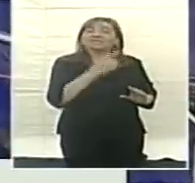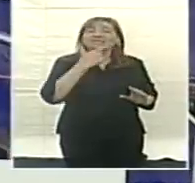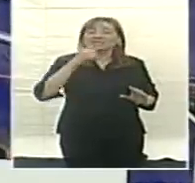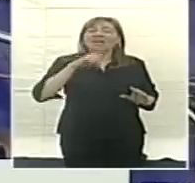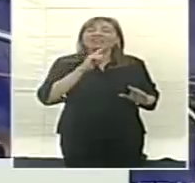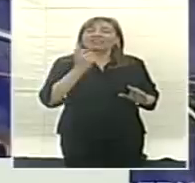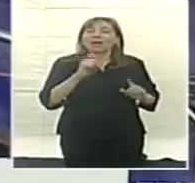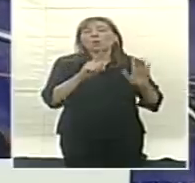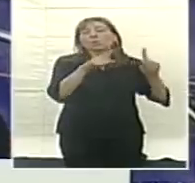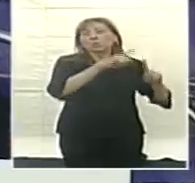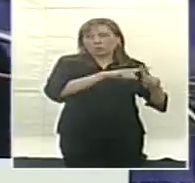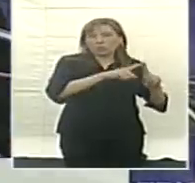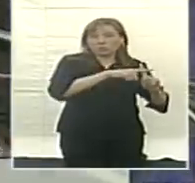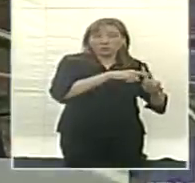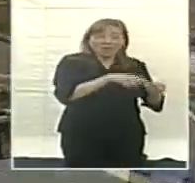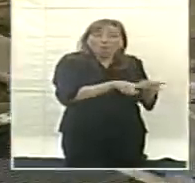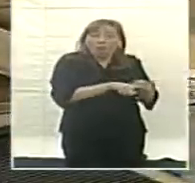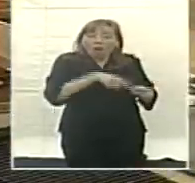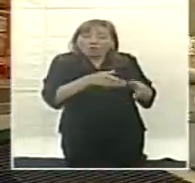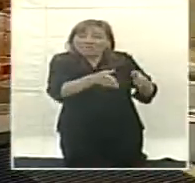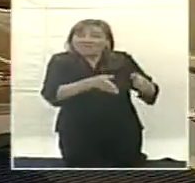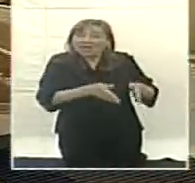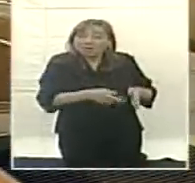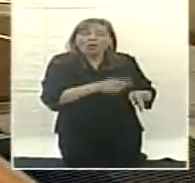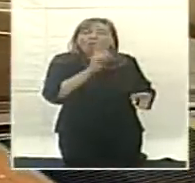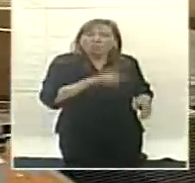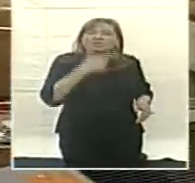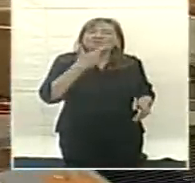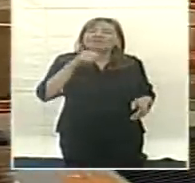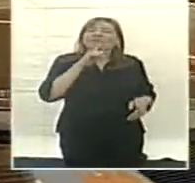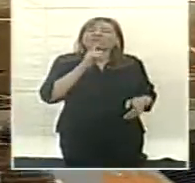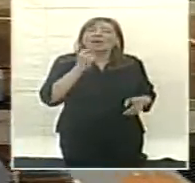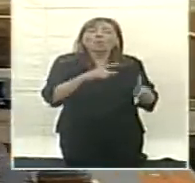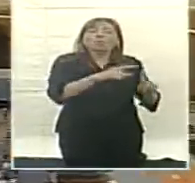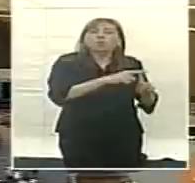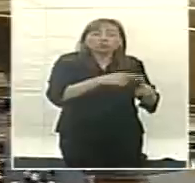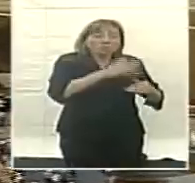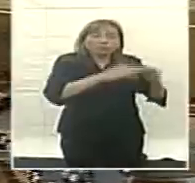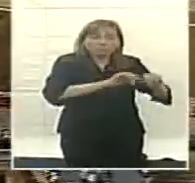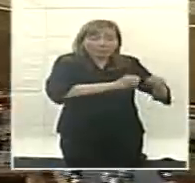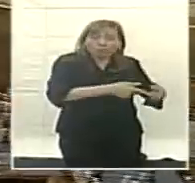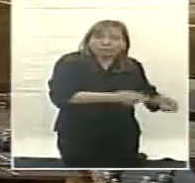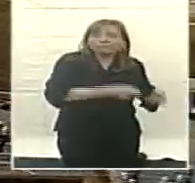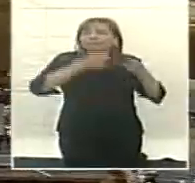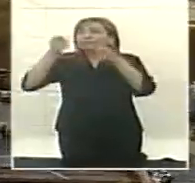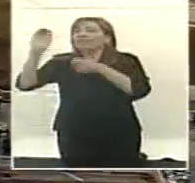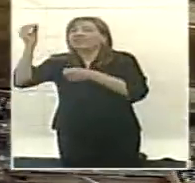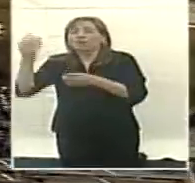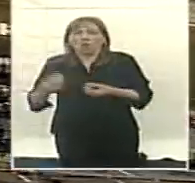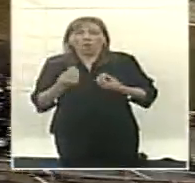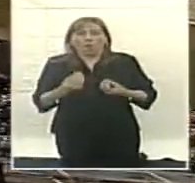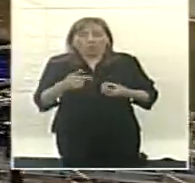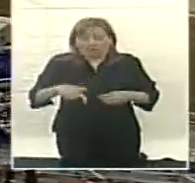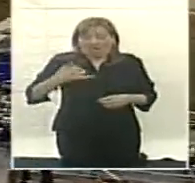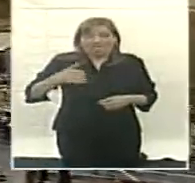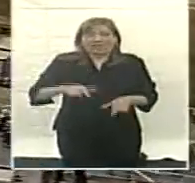reparación mayores, se llamaba Santa Cruz y tuvo que ser reparado en Brasil porque aquí no teníamos